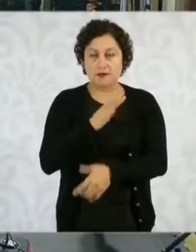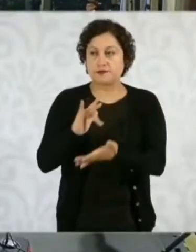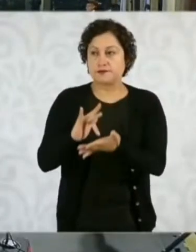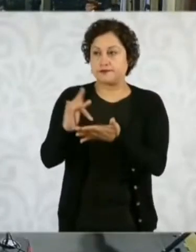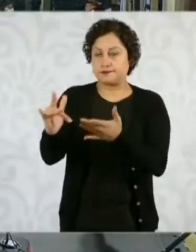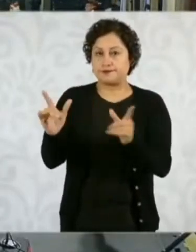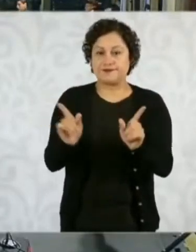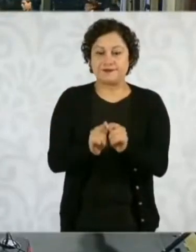Gracias. Gracias.